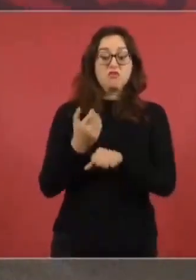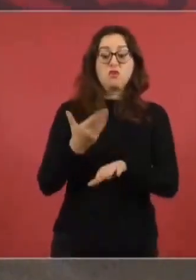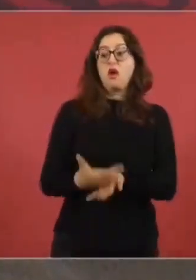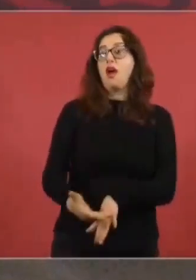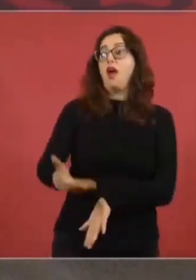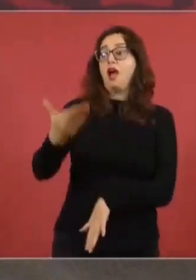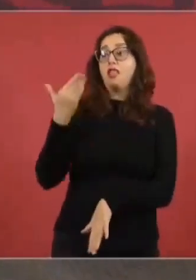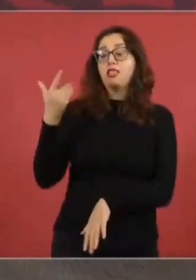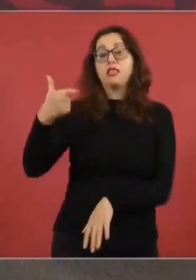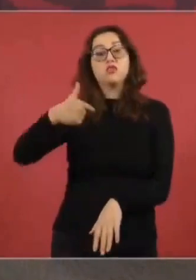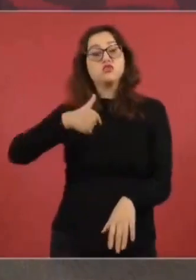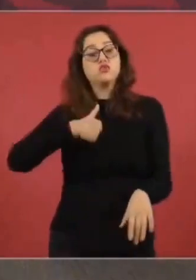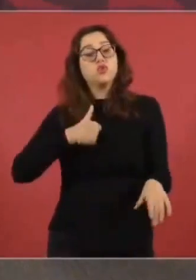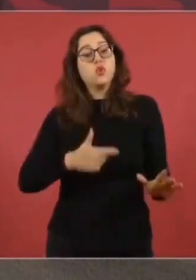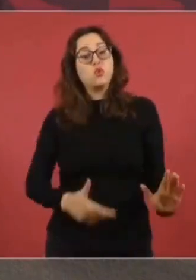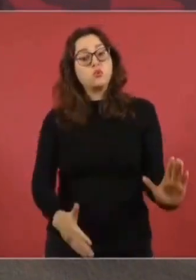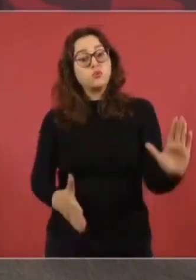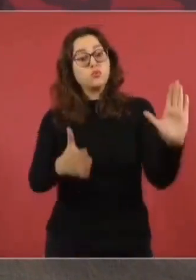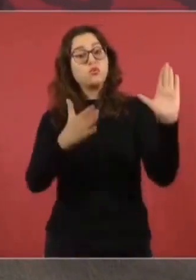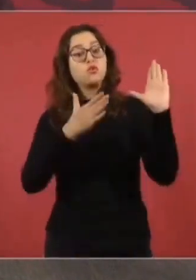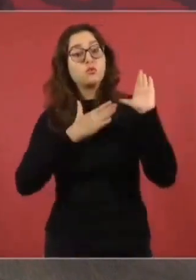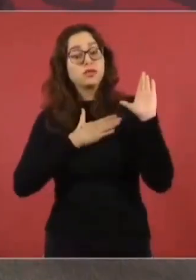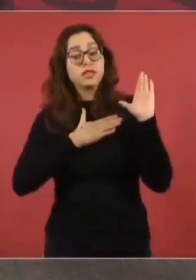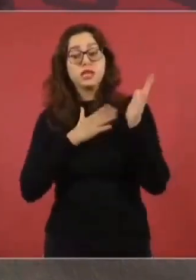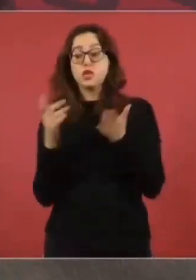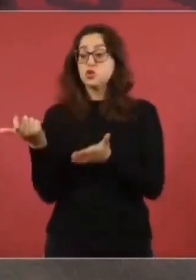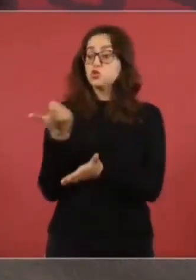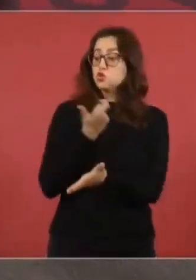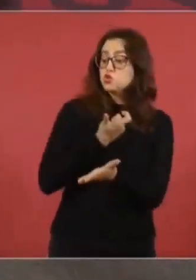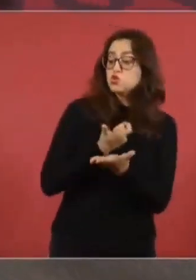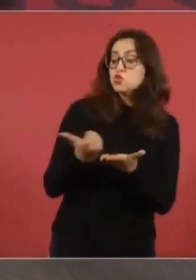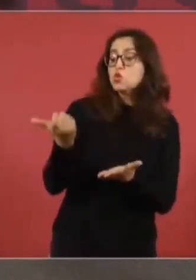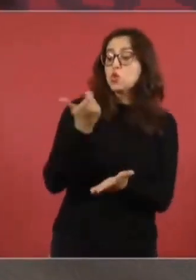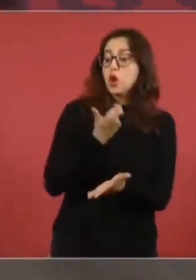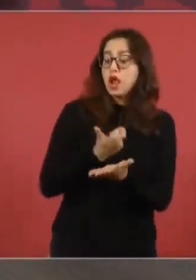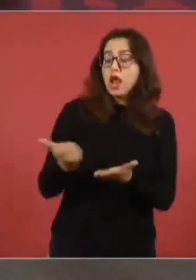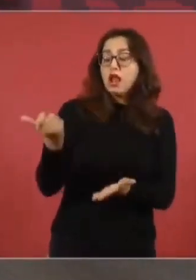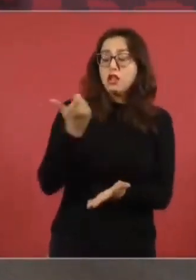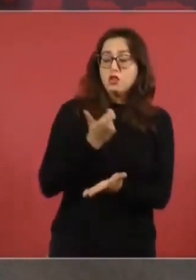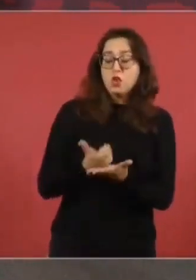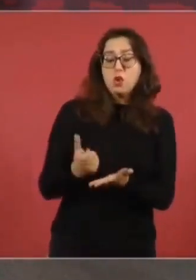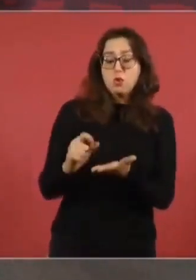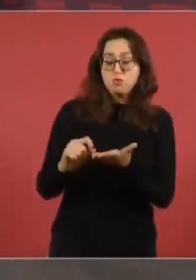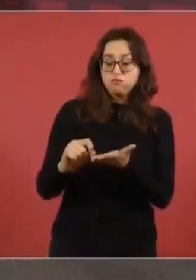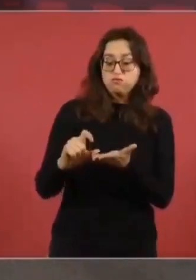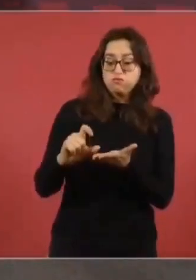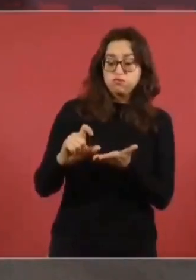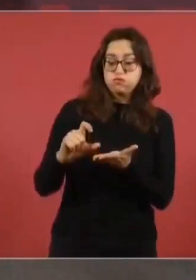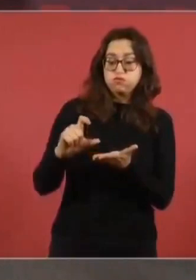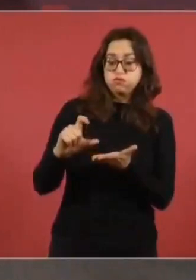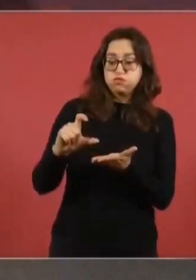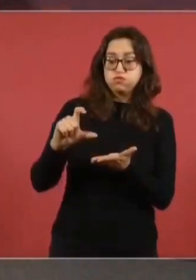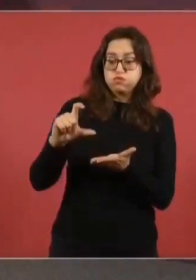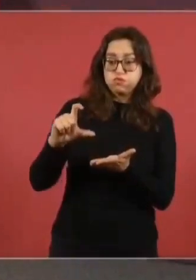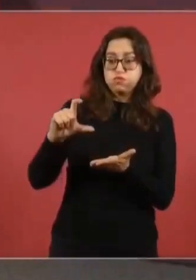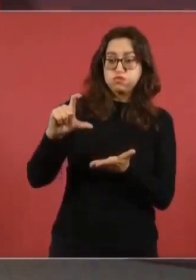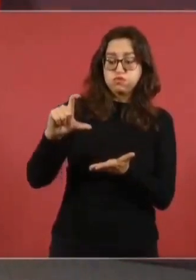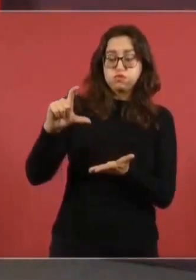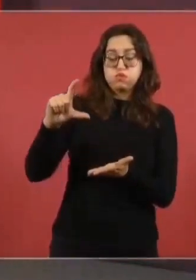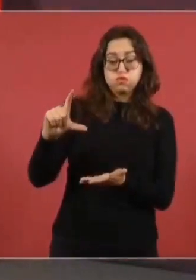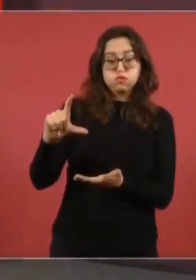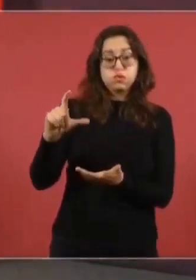de aumentar el salario mínimo en términos reales